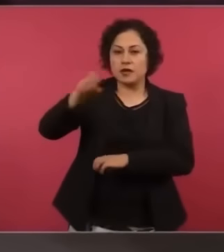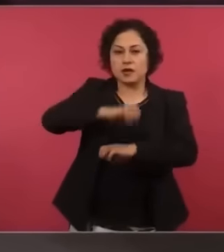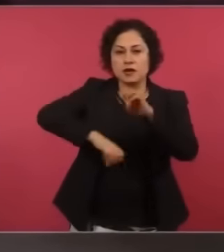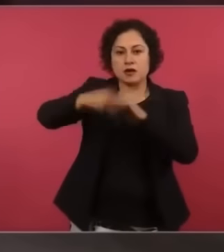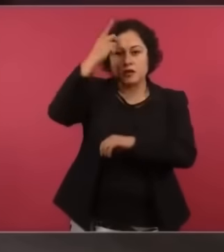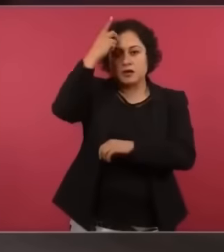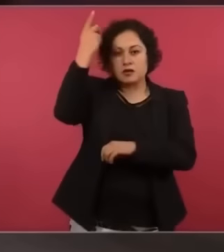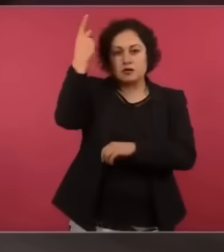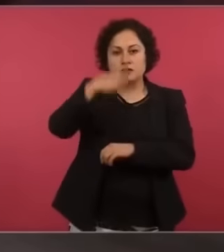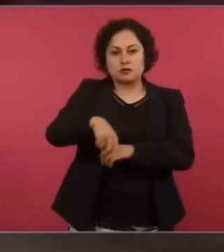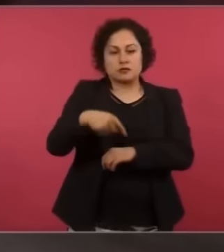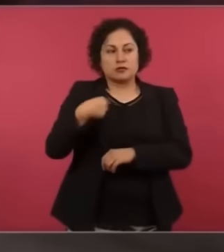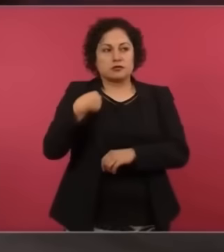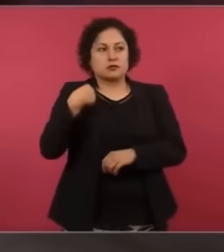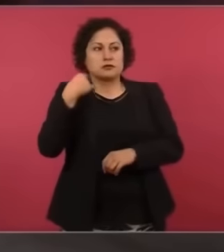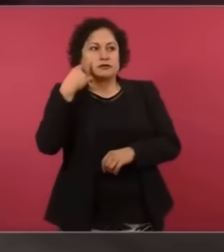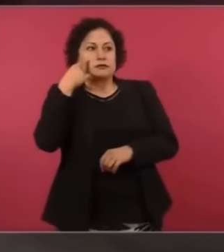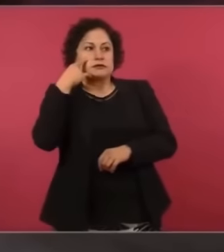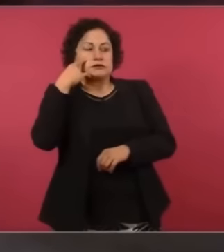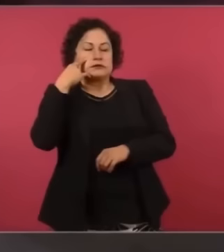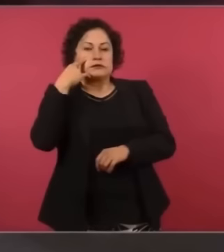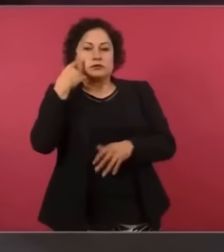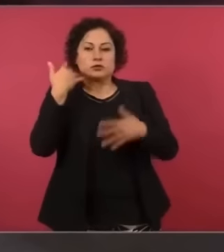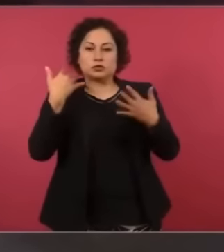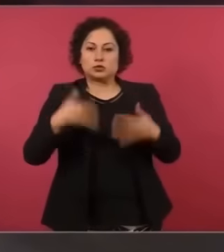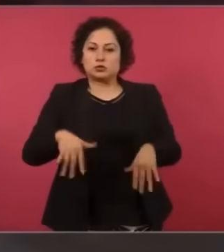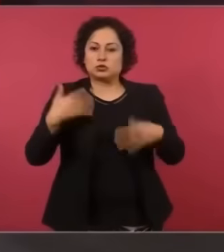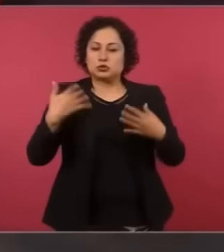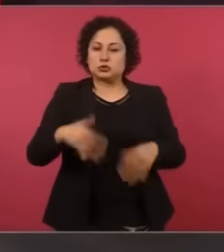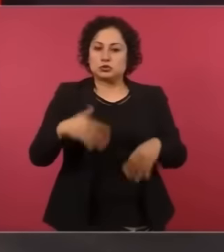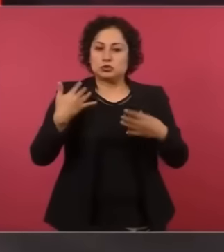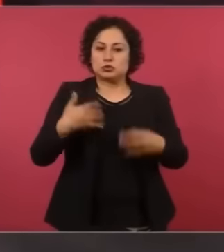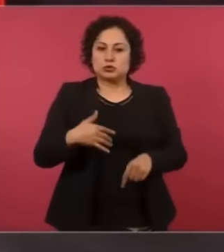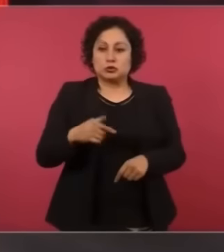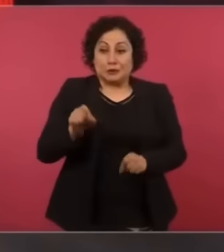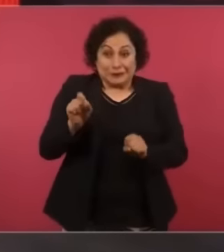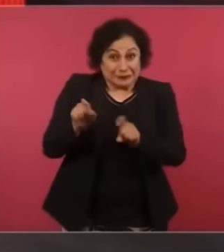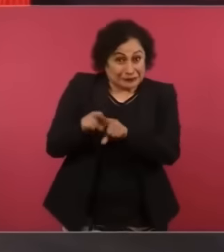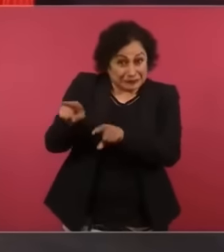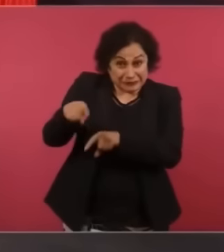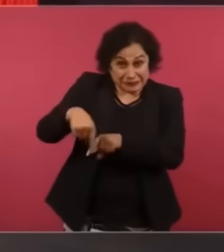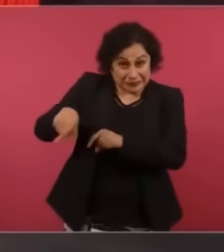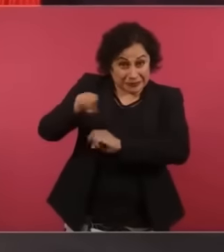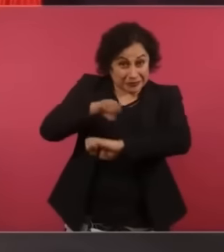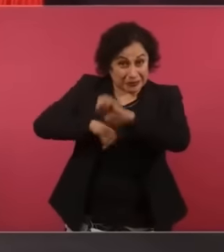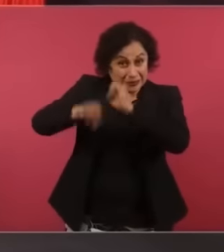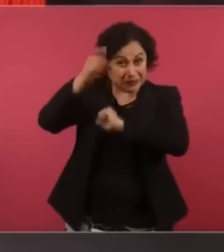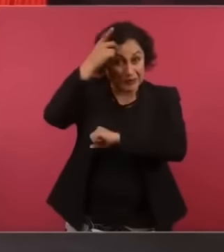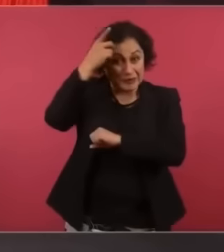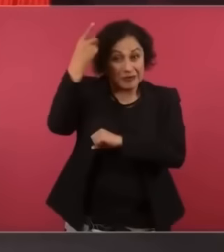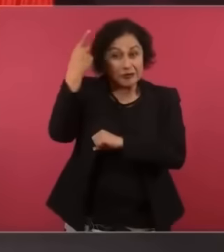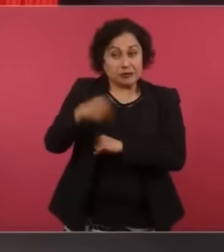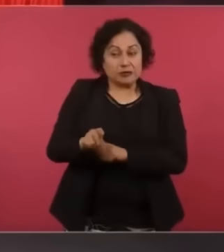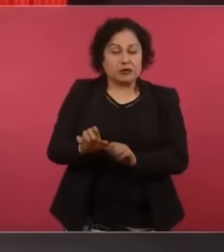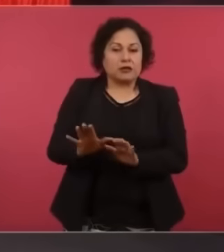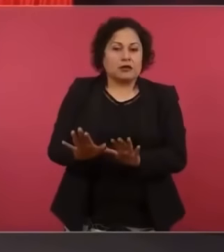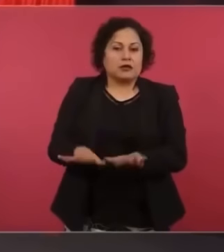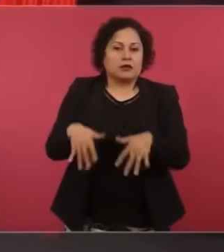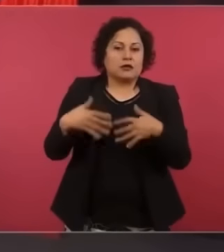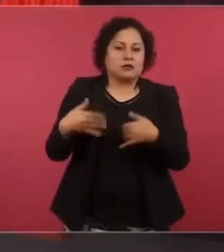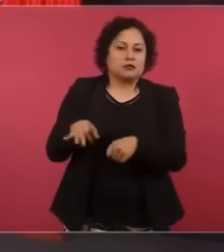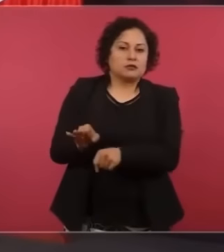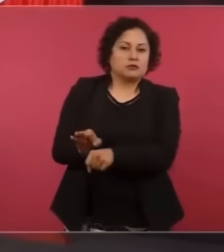decidieron aumentar sus cuotas